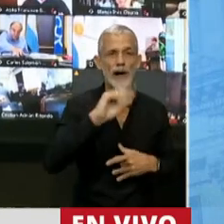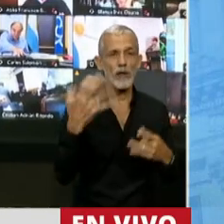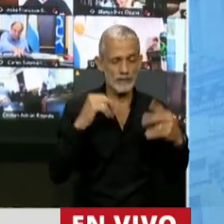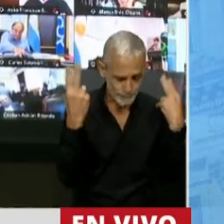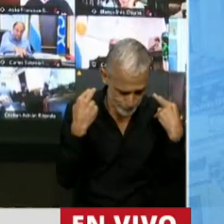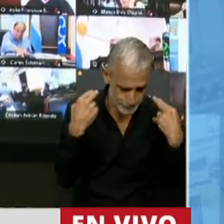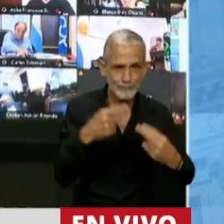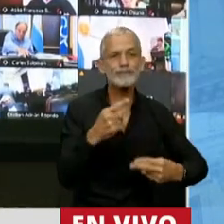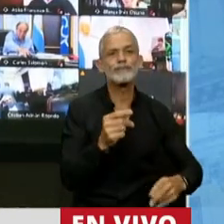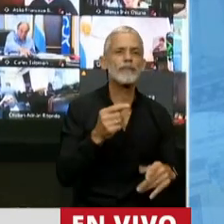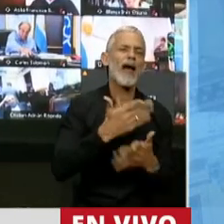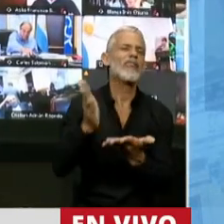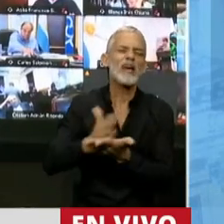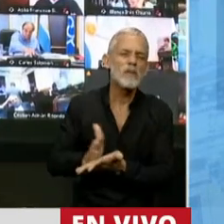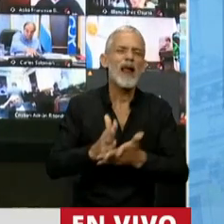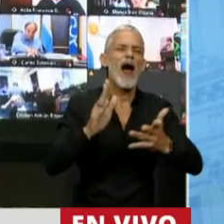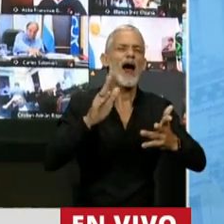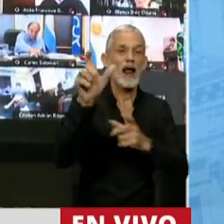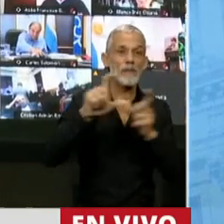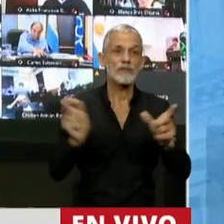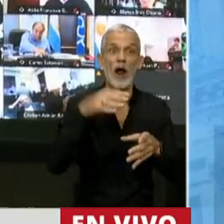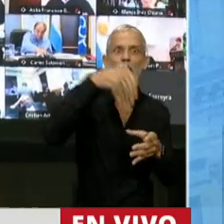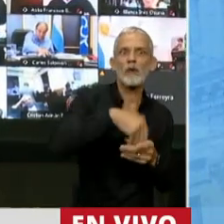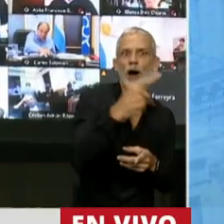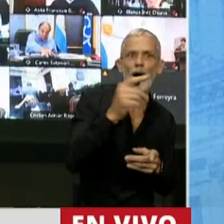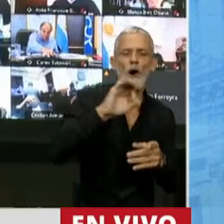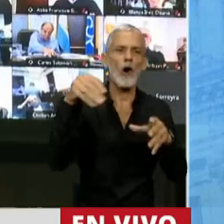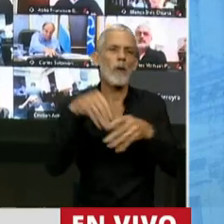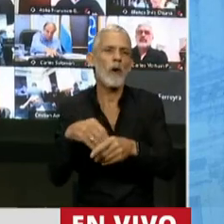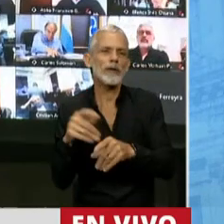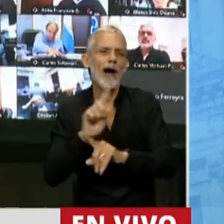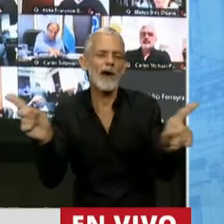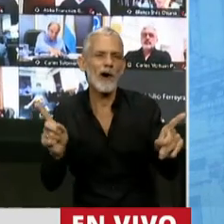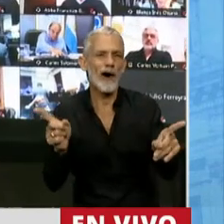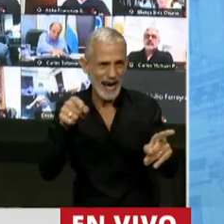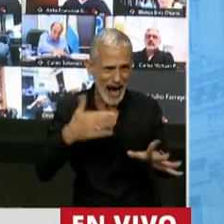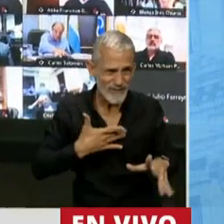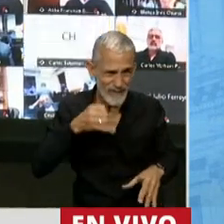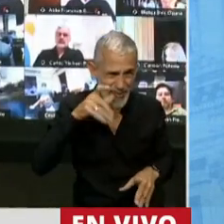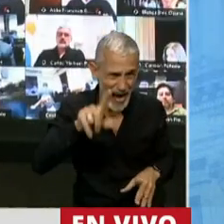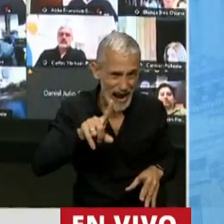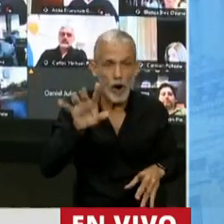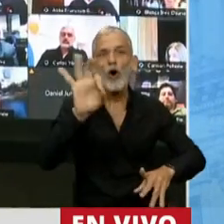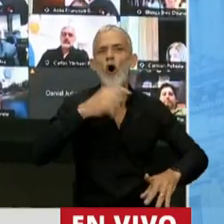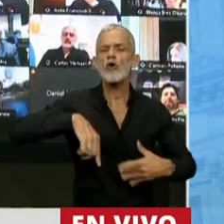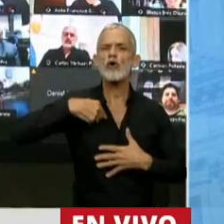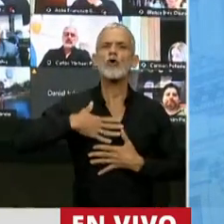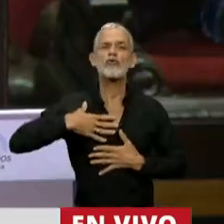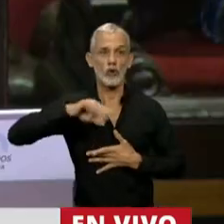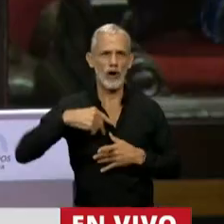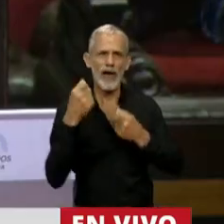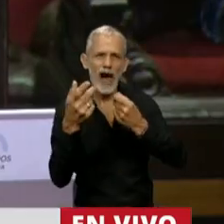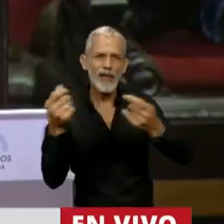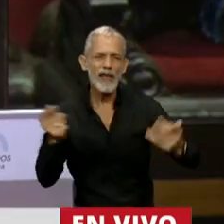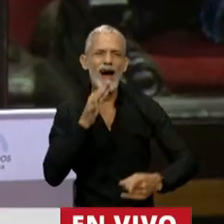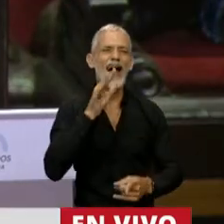discriminar a los ciudadanos según si votaron oficialismo u oposición. ¿Esos son los federales? ¿O nosotros, que les devolvimos